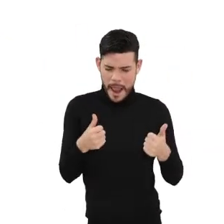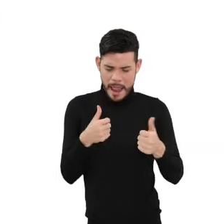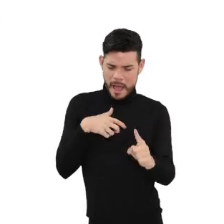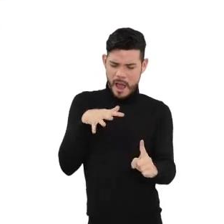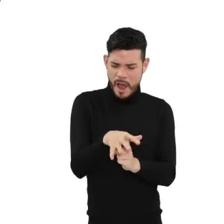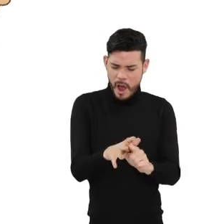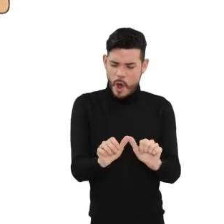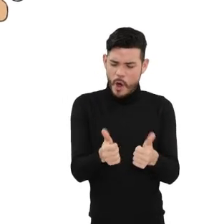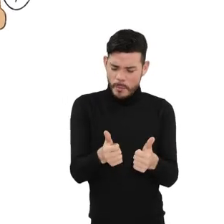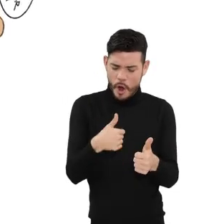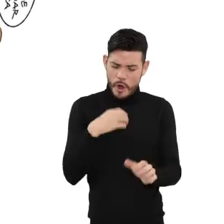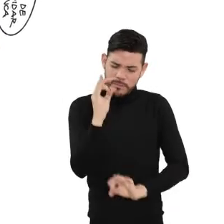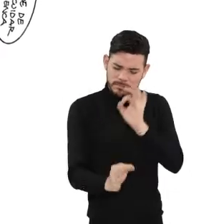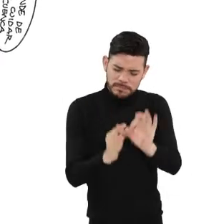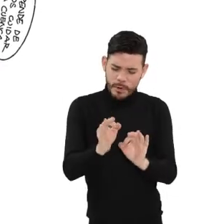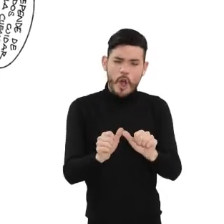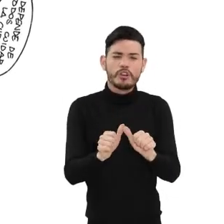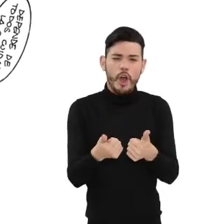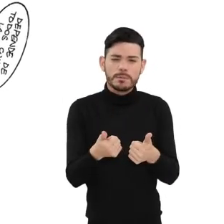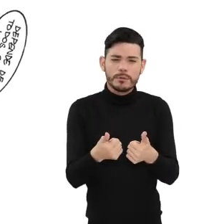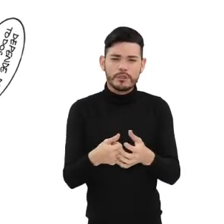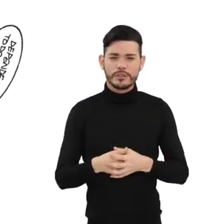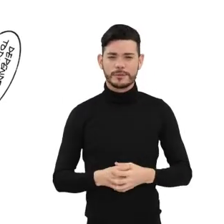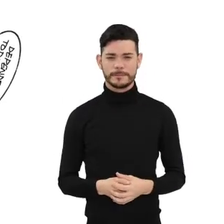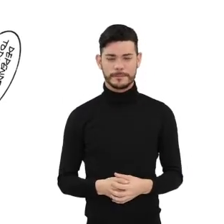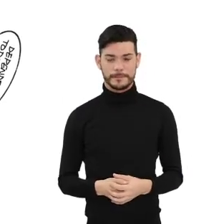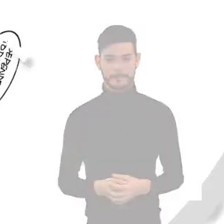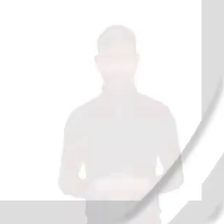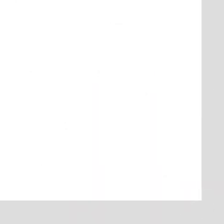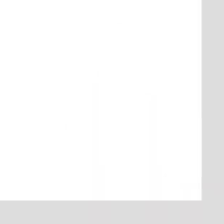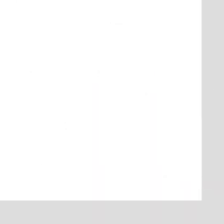vivo, qué impacto tengo en ella, cómo la cuido.